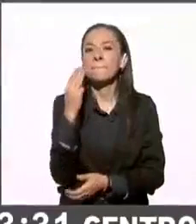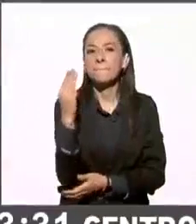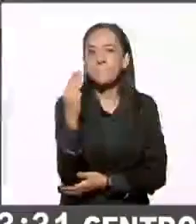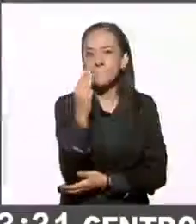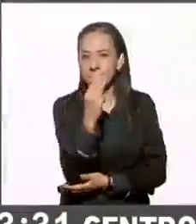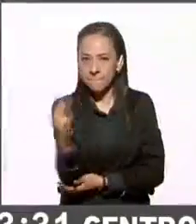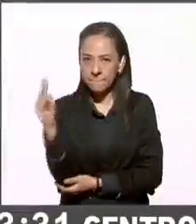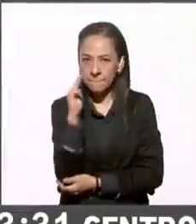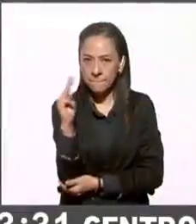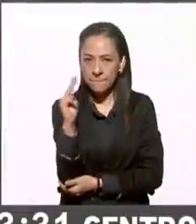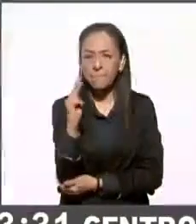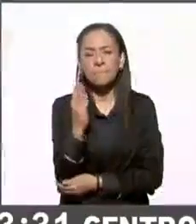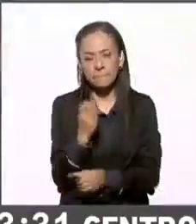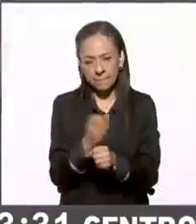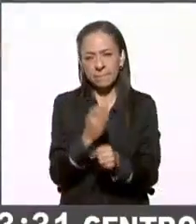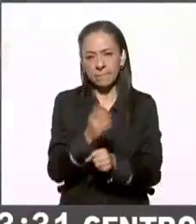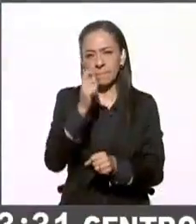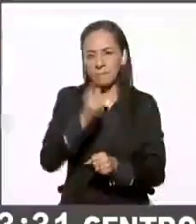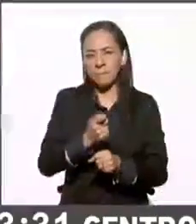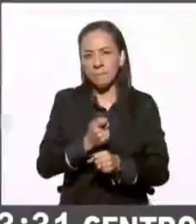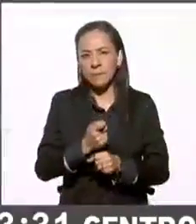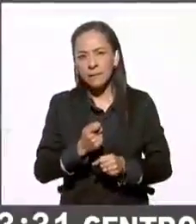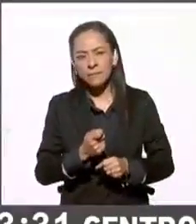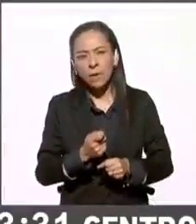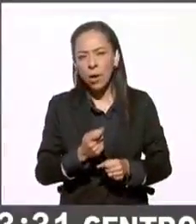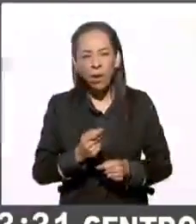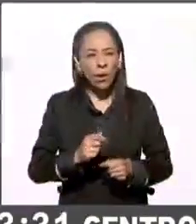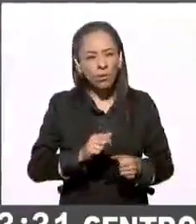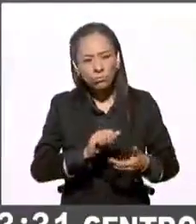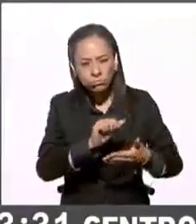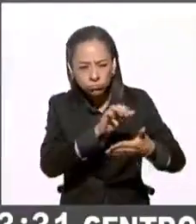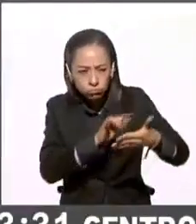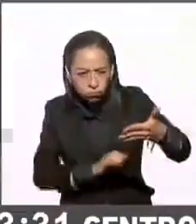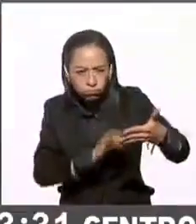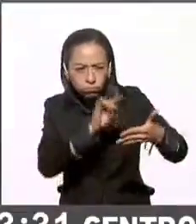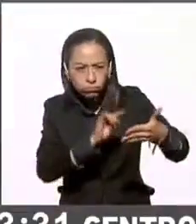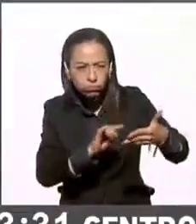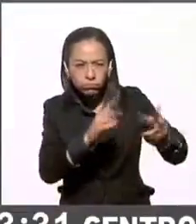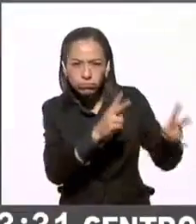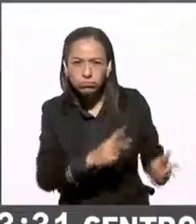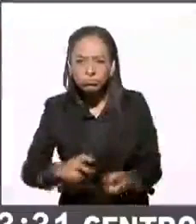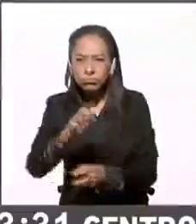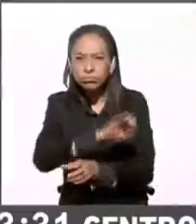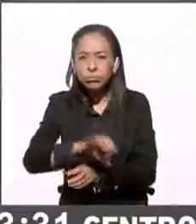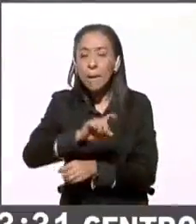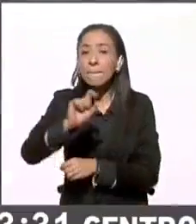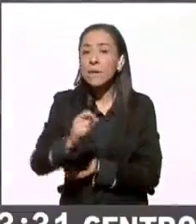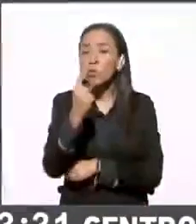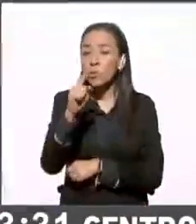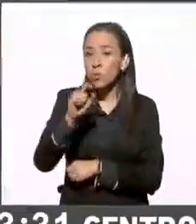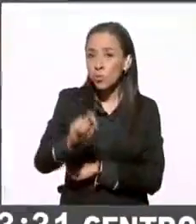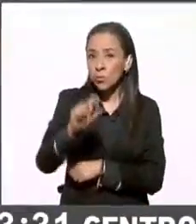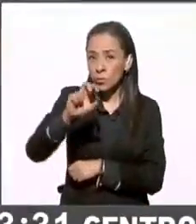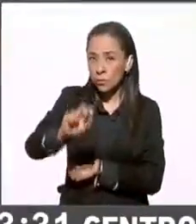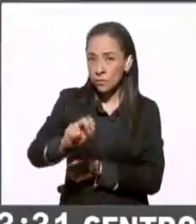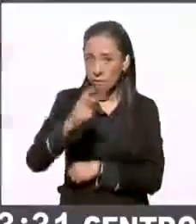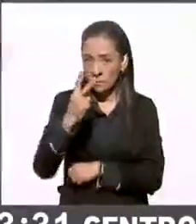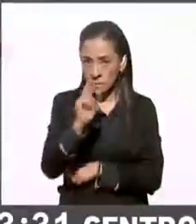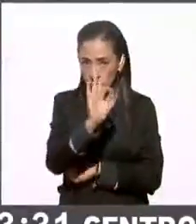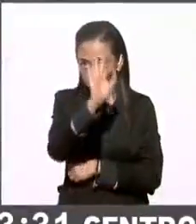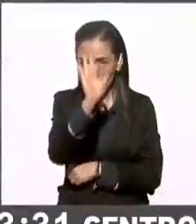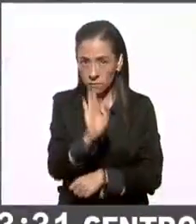con un conteo de, con un porcentaje de actas computadas que representan el 21.32% que